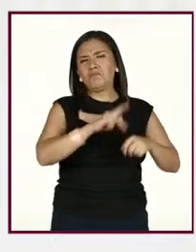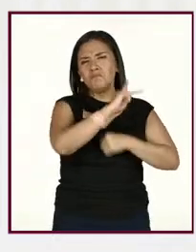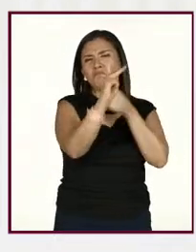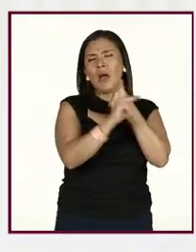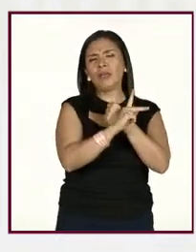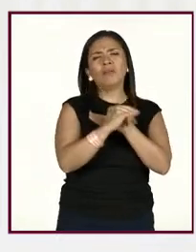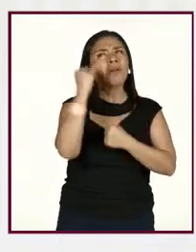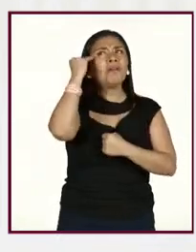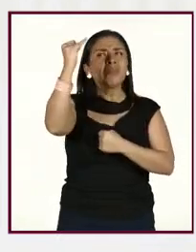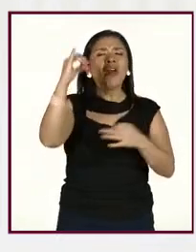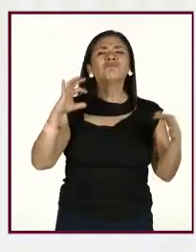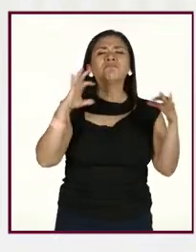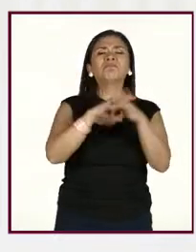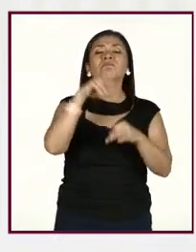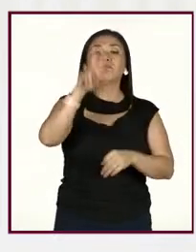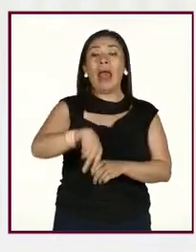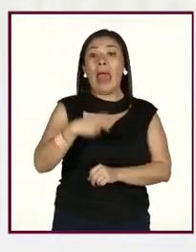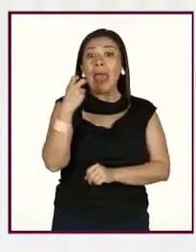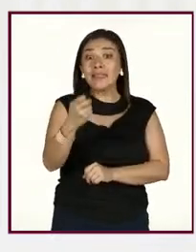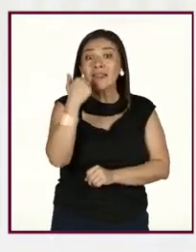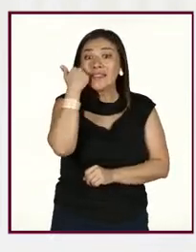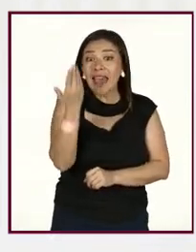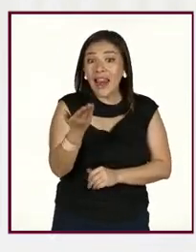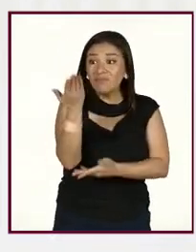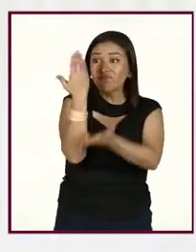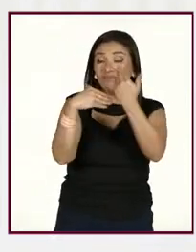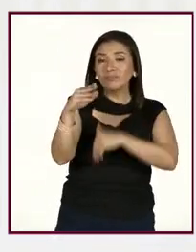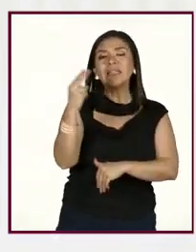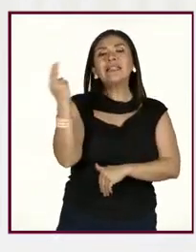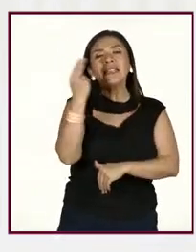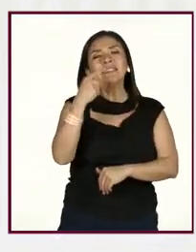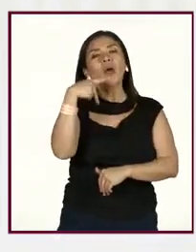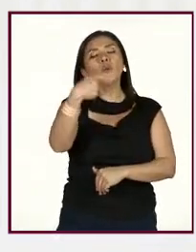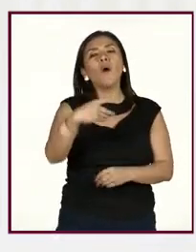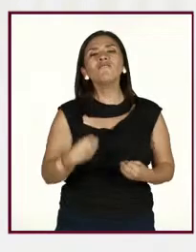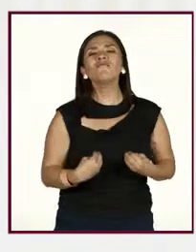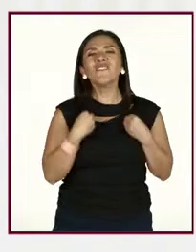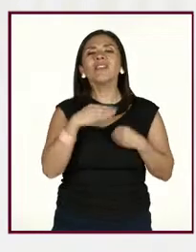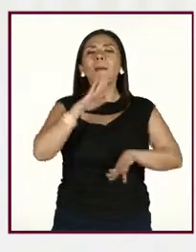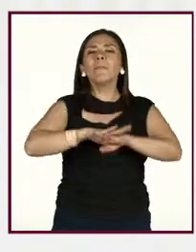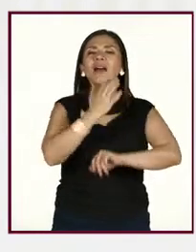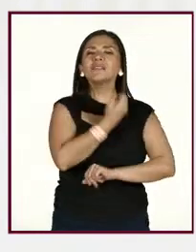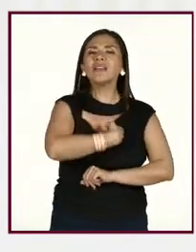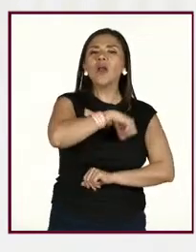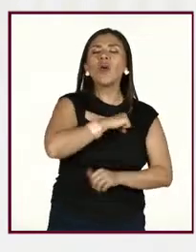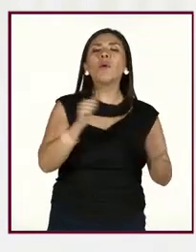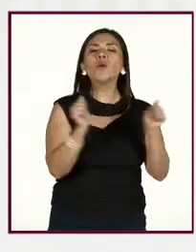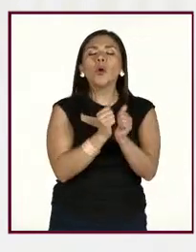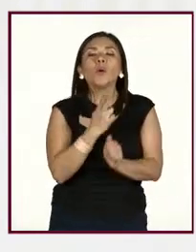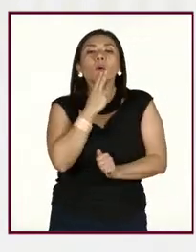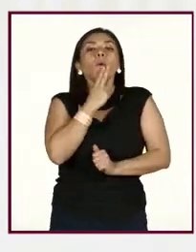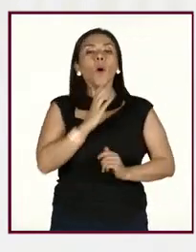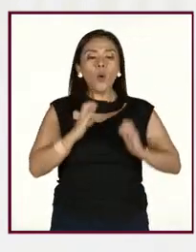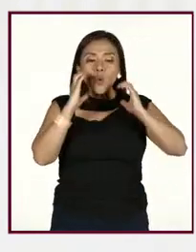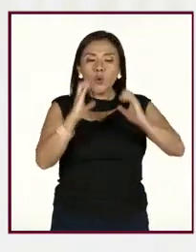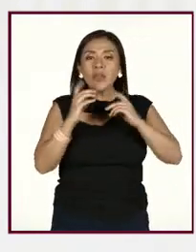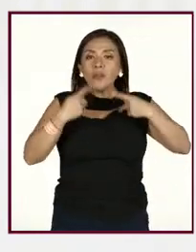concuerdan que para lograrlo, se requiere promover estilos de vida saludables a través del autocuidado.